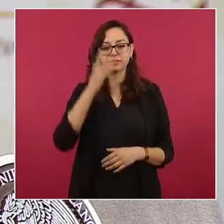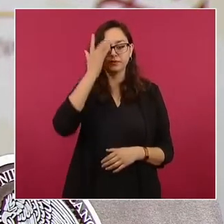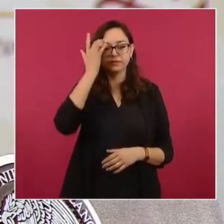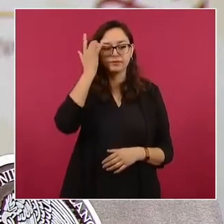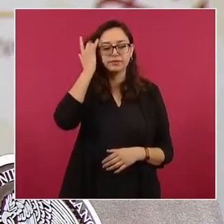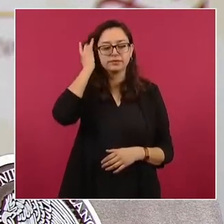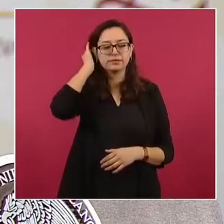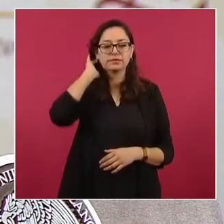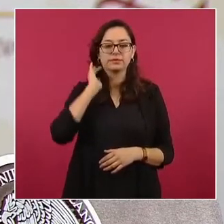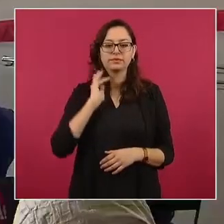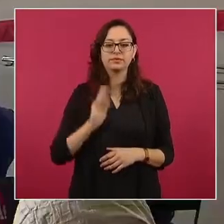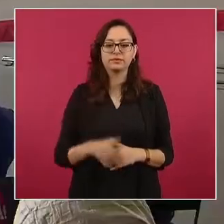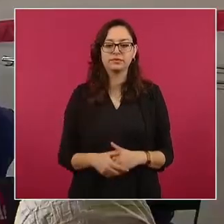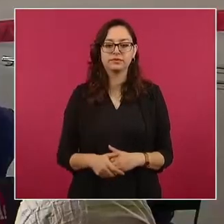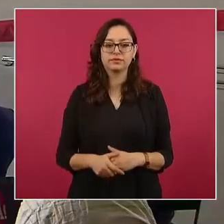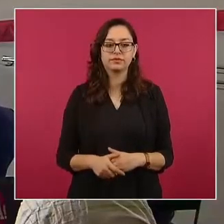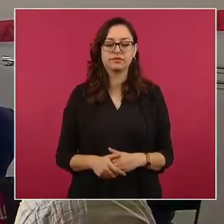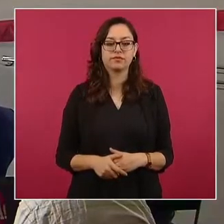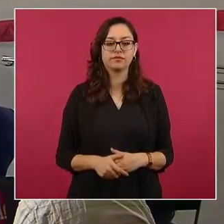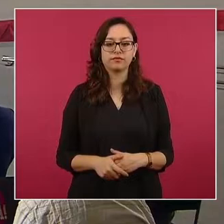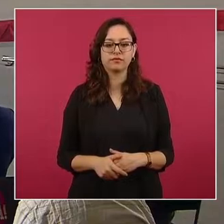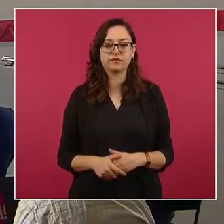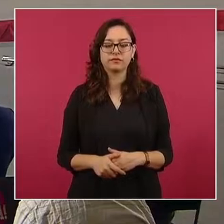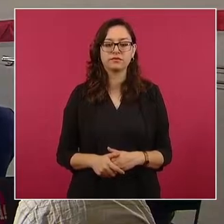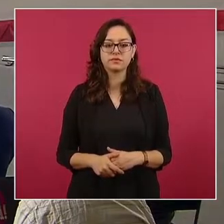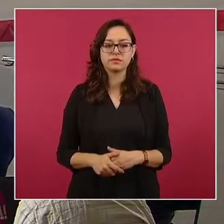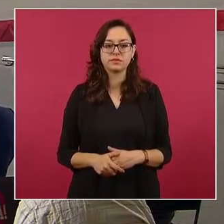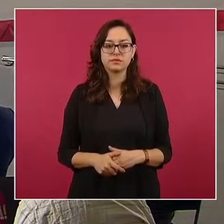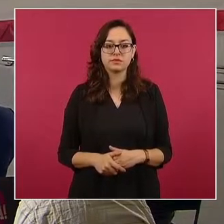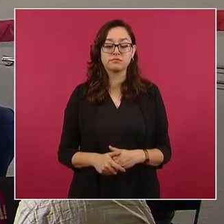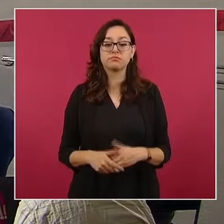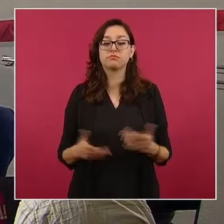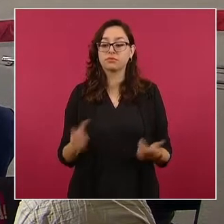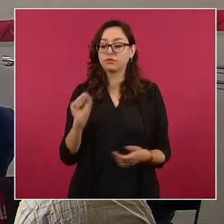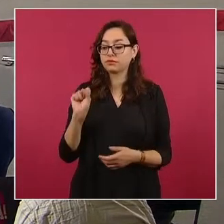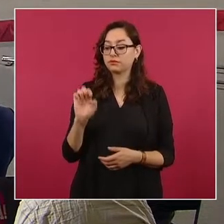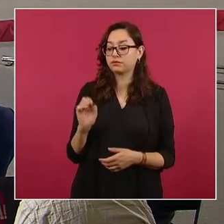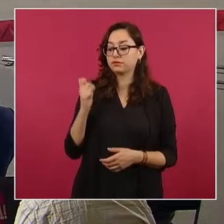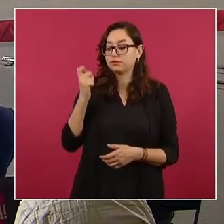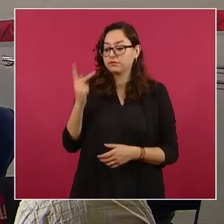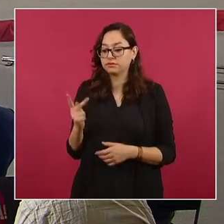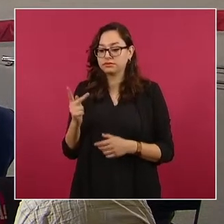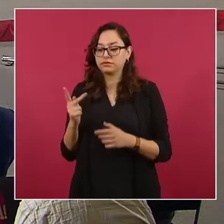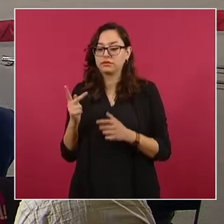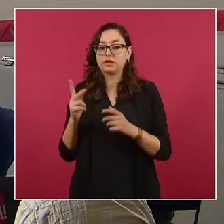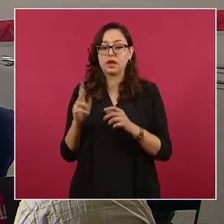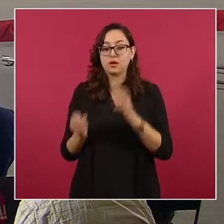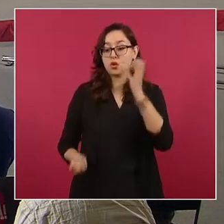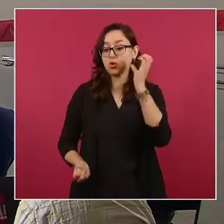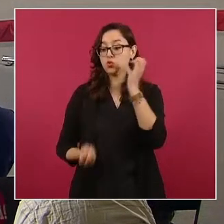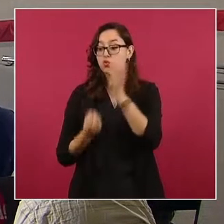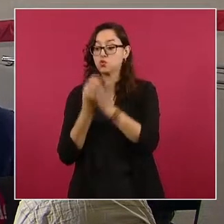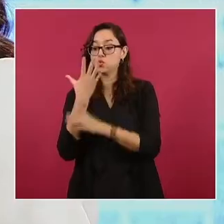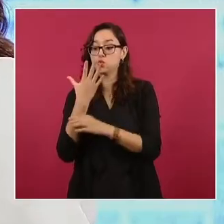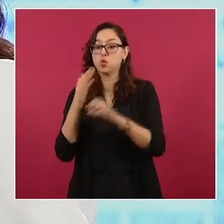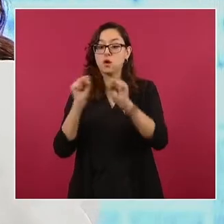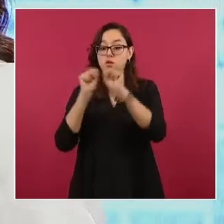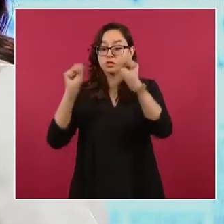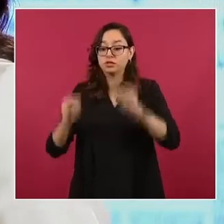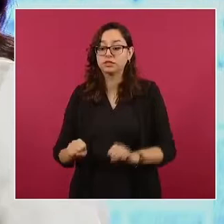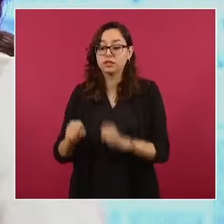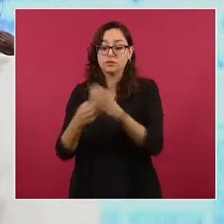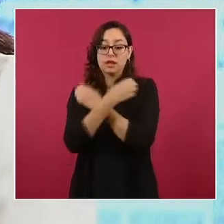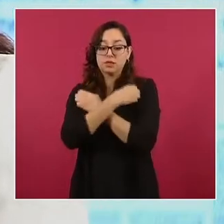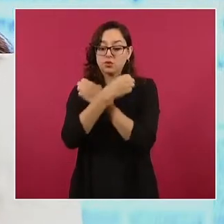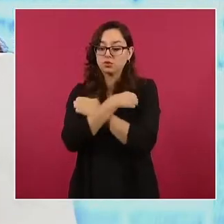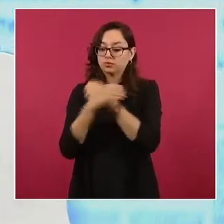Campaña de desinformación sobre plan de estudios anunciado por la SEP. Aquí pedimos a los padres de